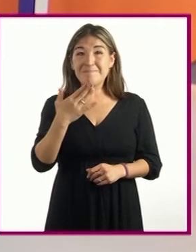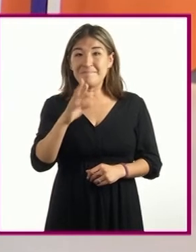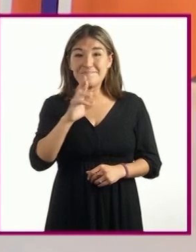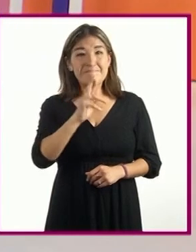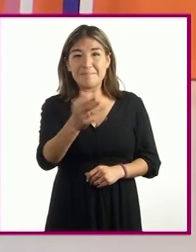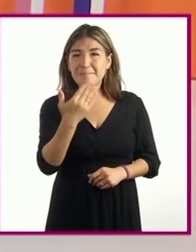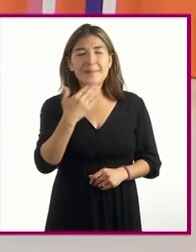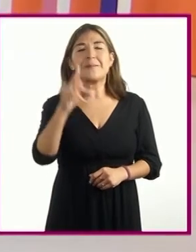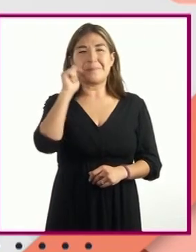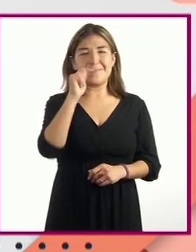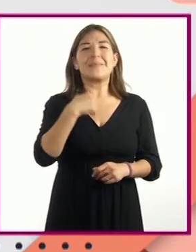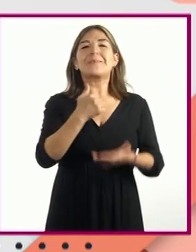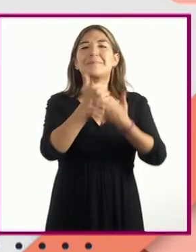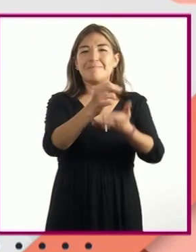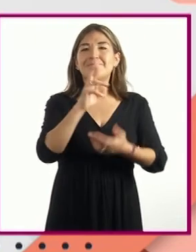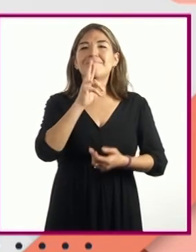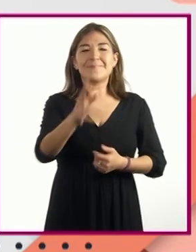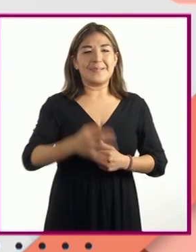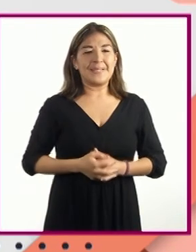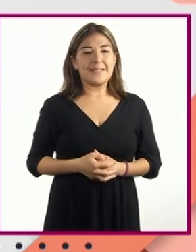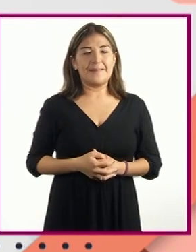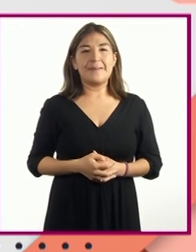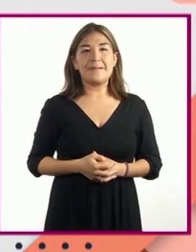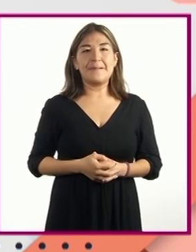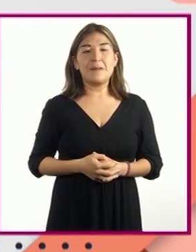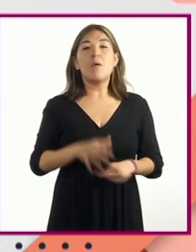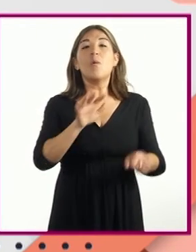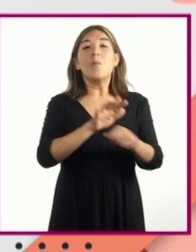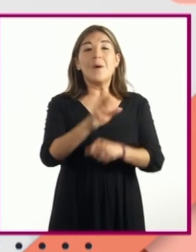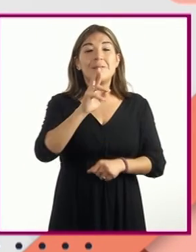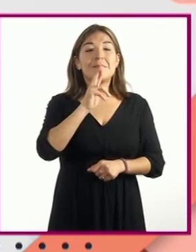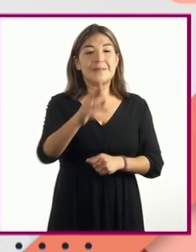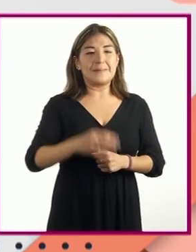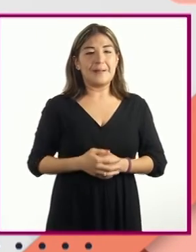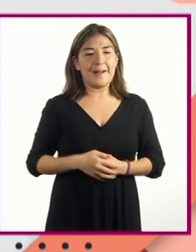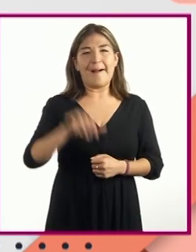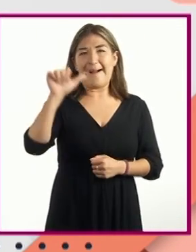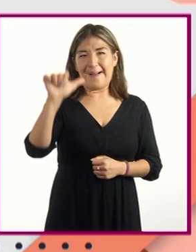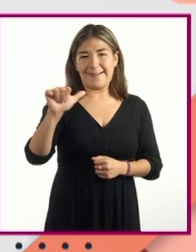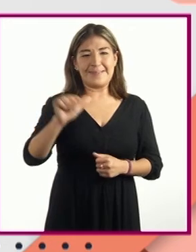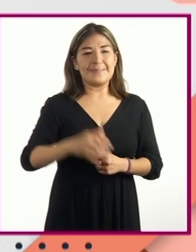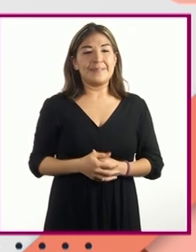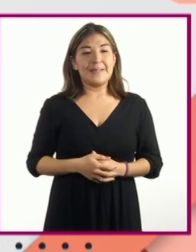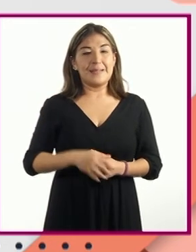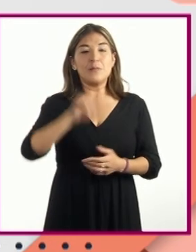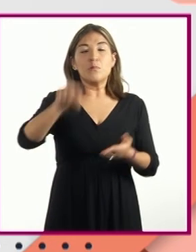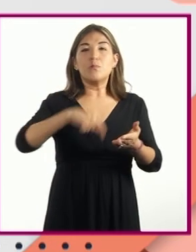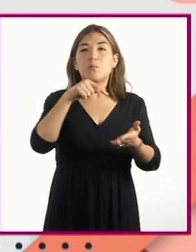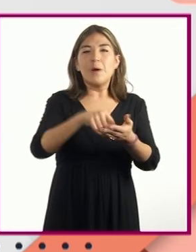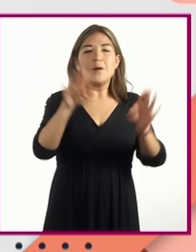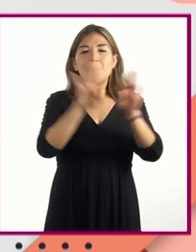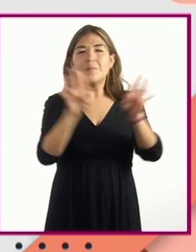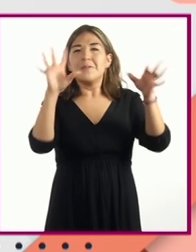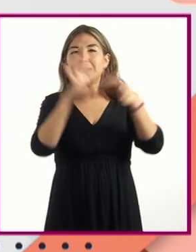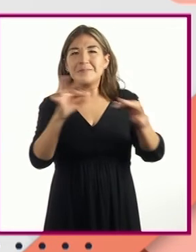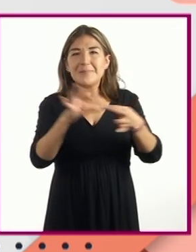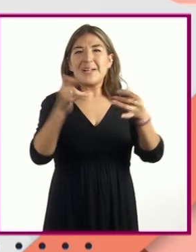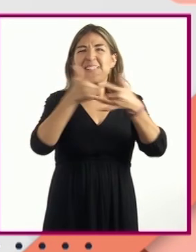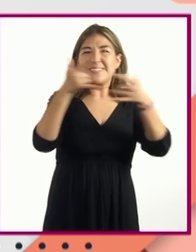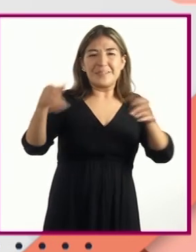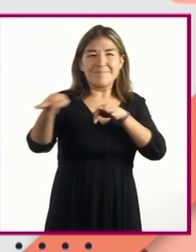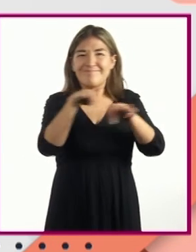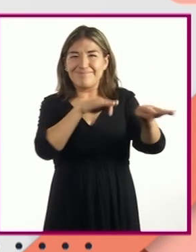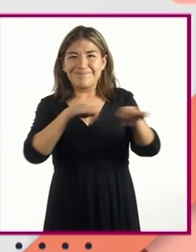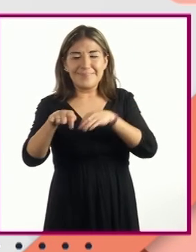veamos la respuesta la respuesta correcta es la opción A espacio del relato o ficcional